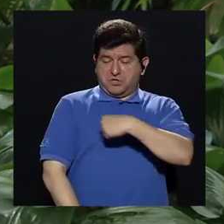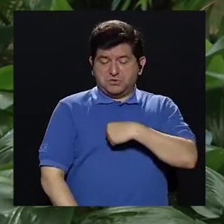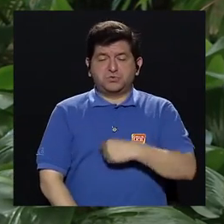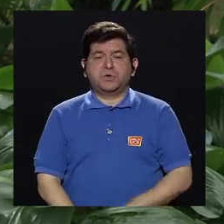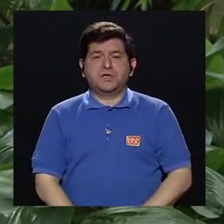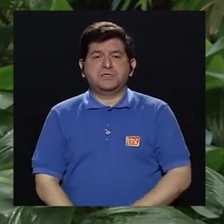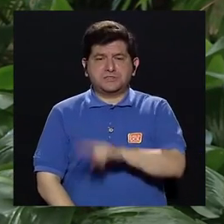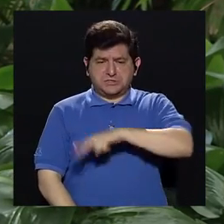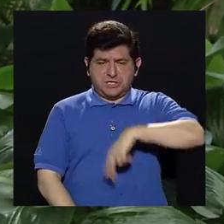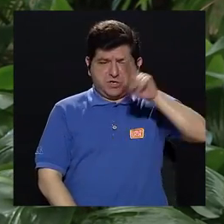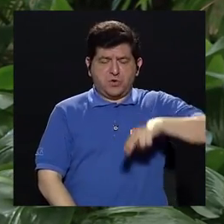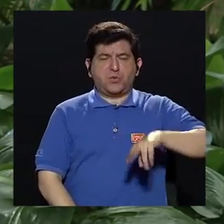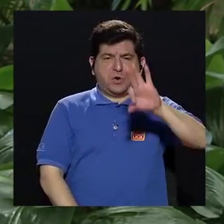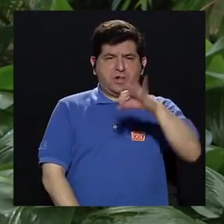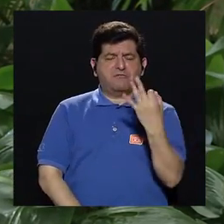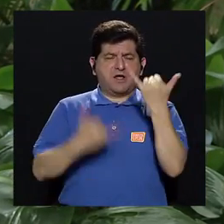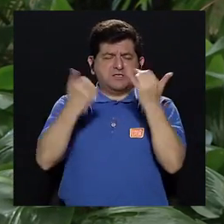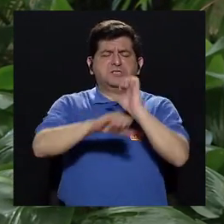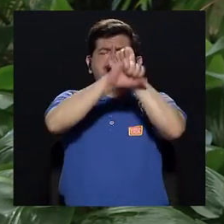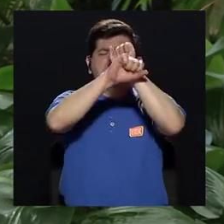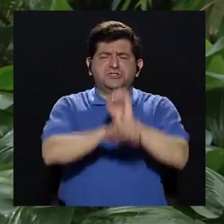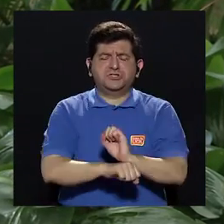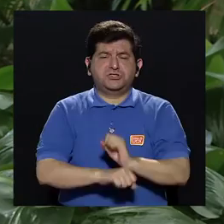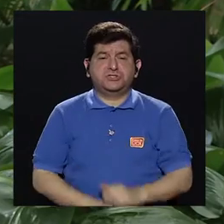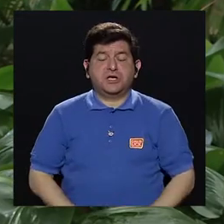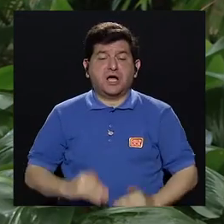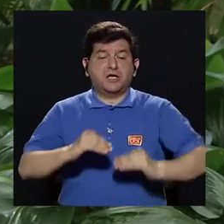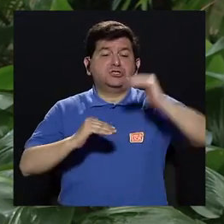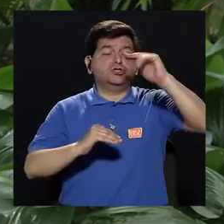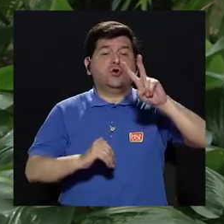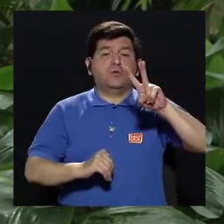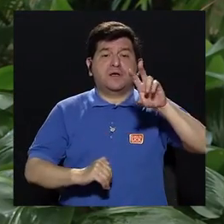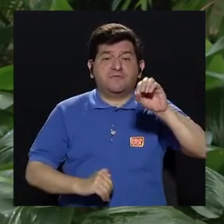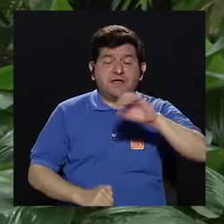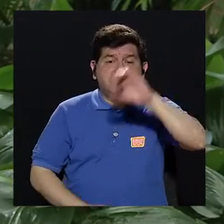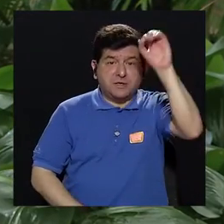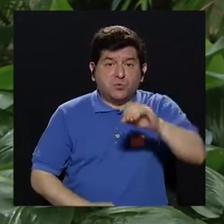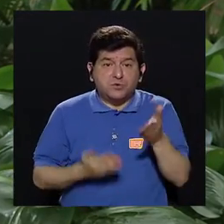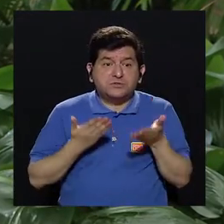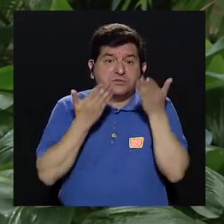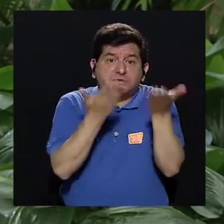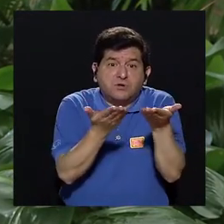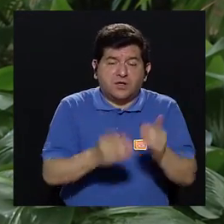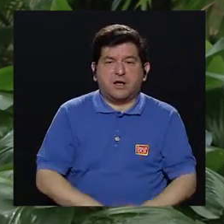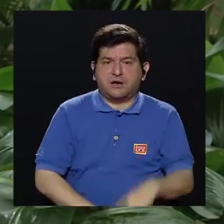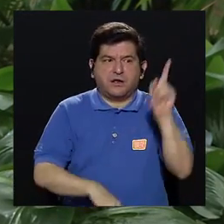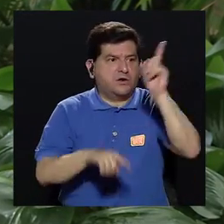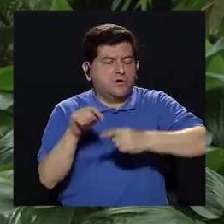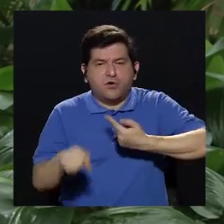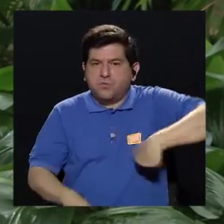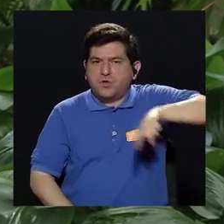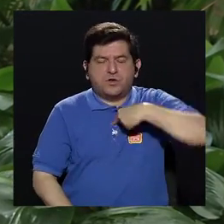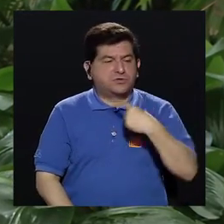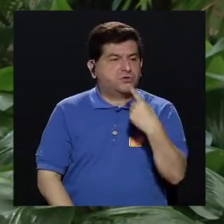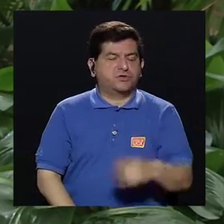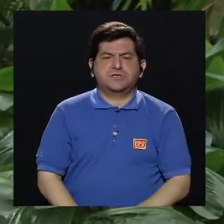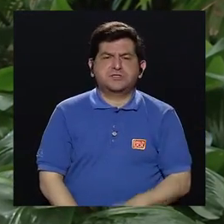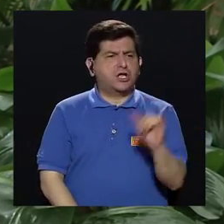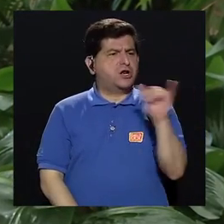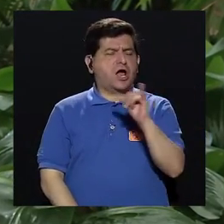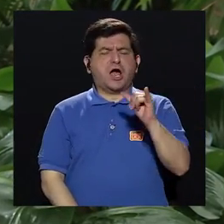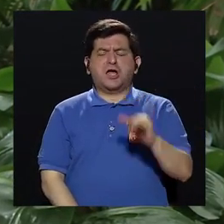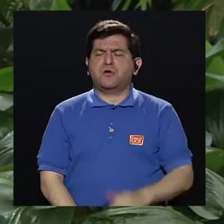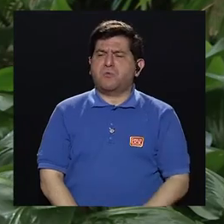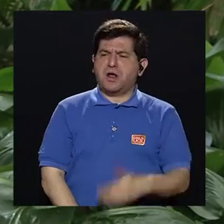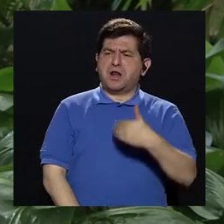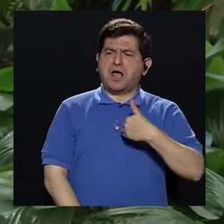franceses, todos están acostumbrados desde hace mucho a dar más de 20, entonces, no puede ser que nosotros digamos, deme una pensión como la